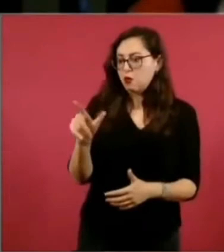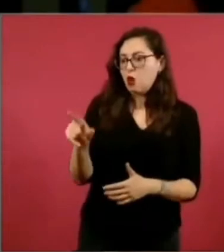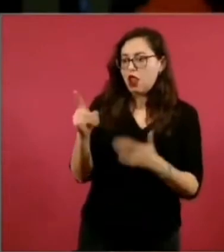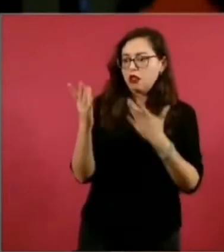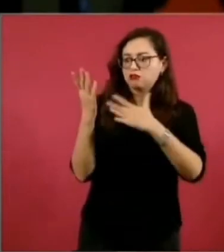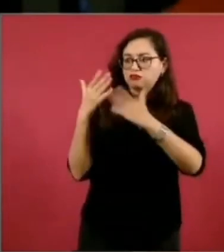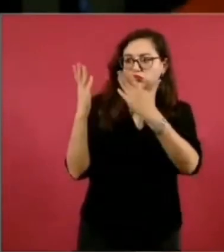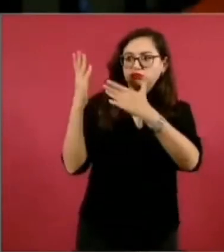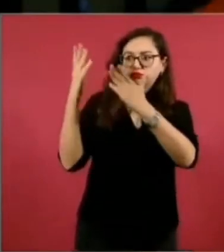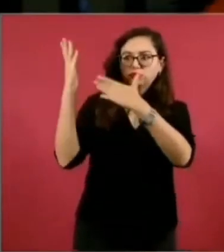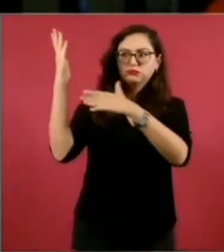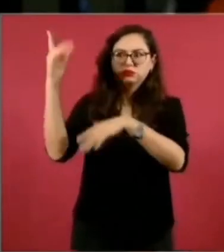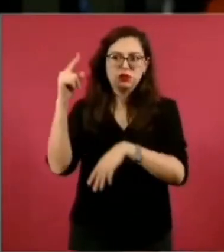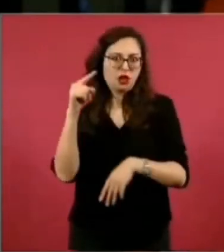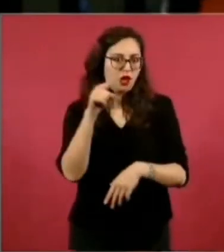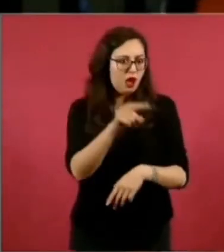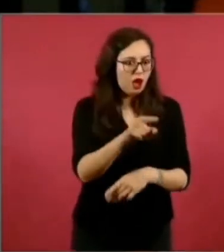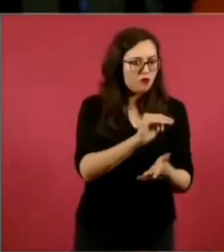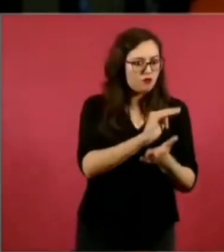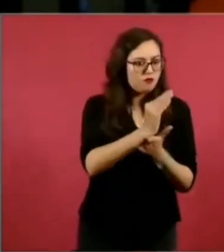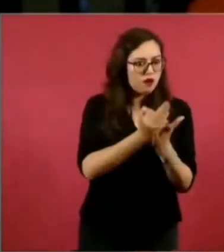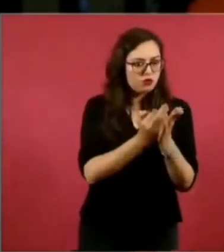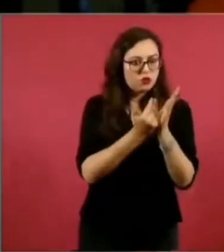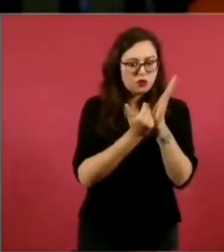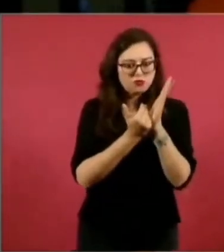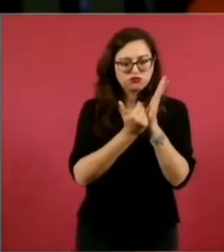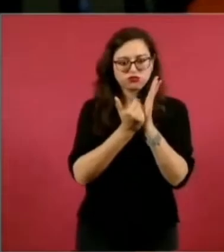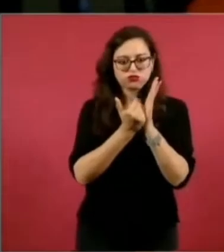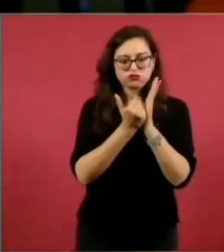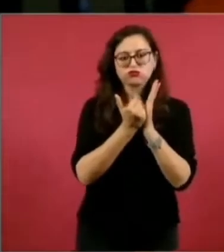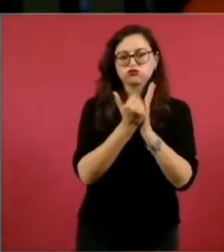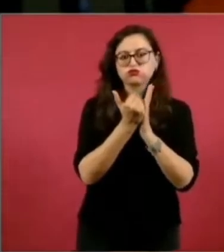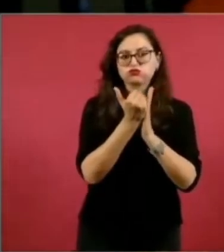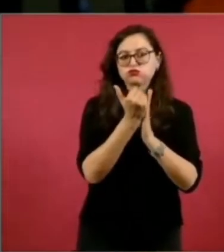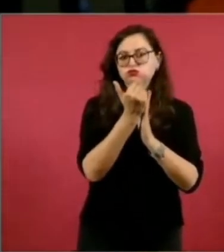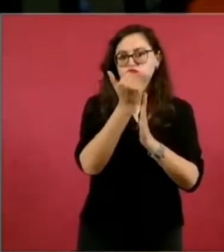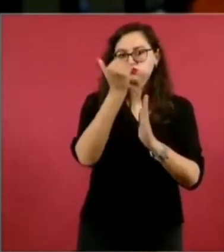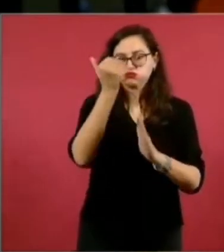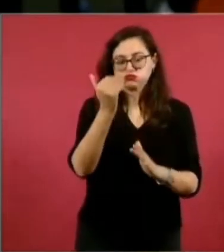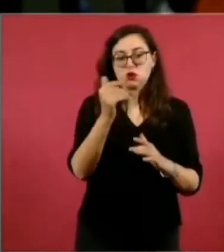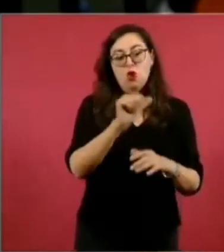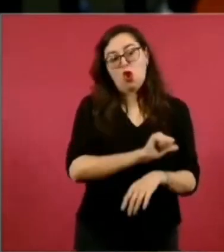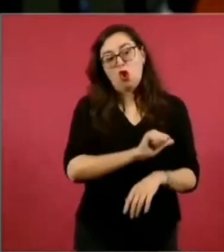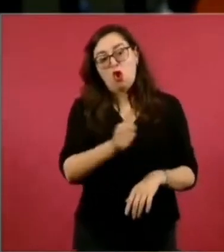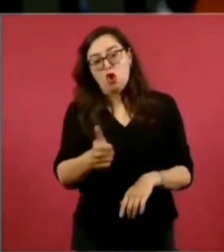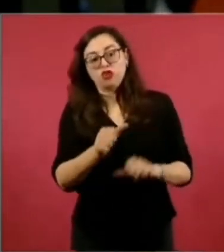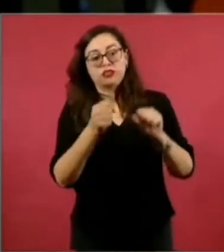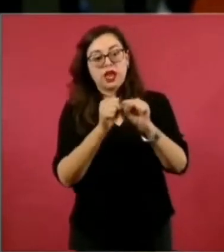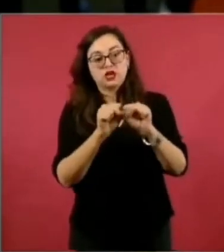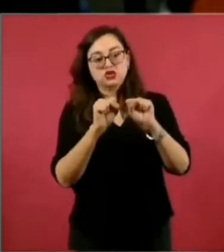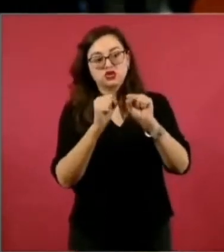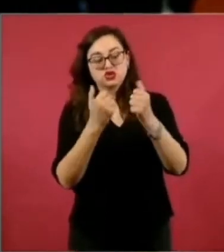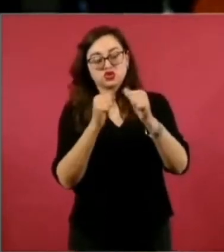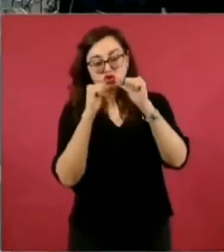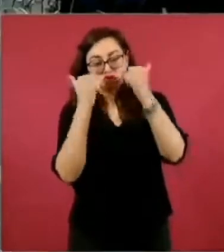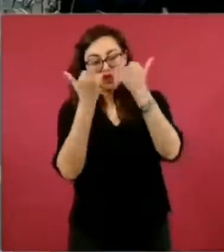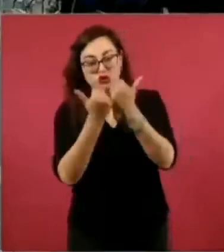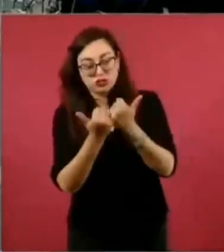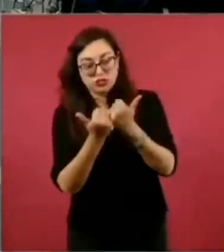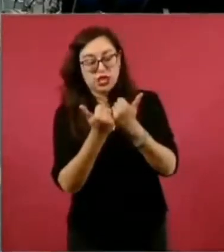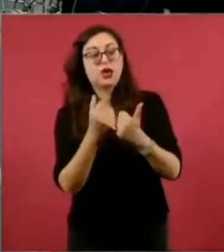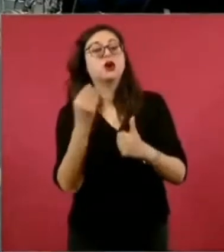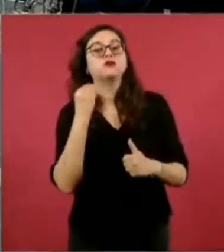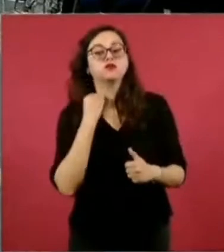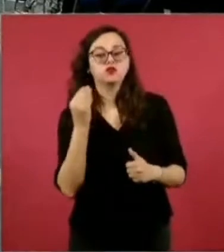facturaciones se elevaron a una situación que junto con la creación de otra sociedad en nombre GMA, firma jurídica